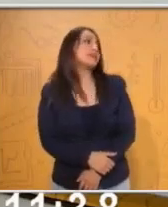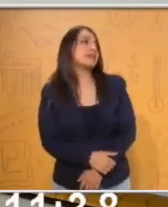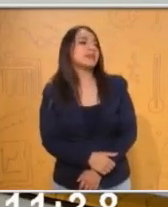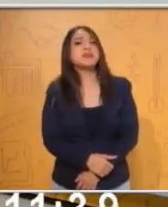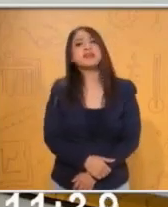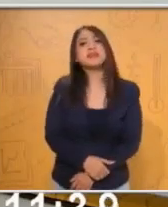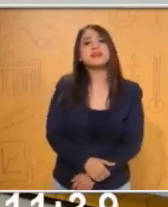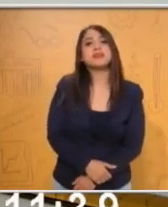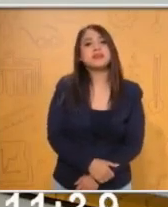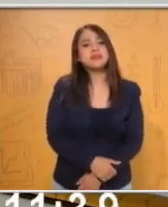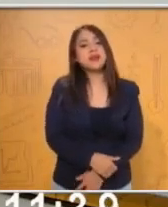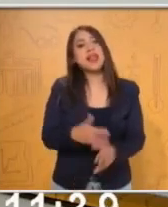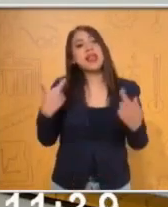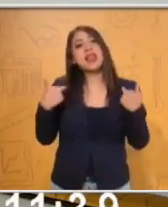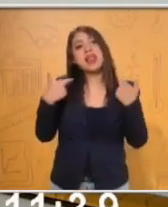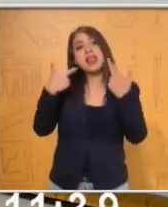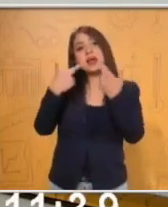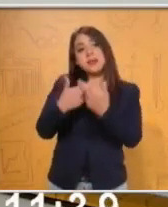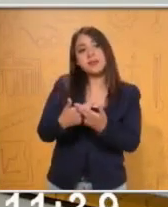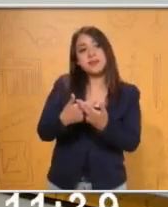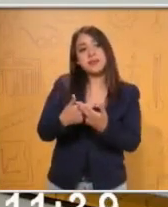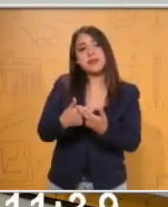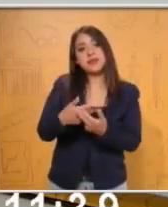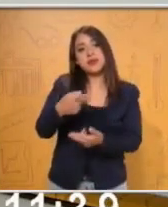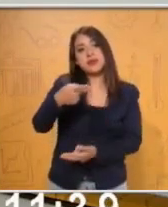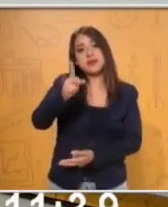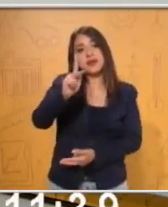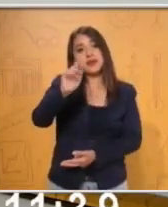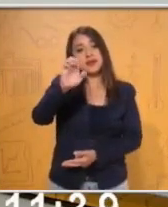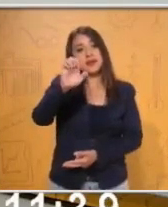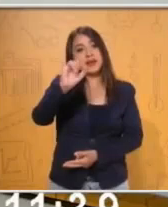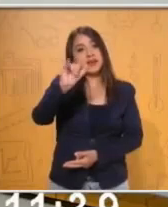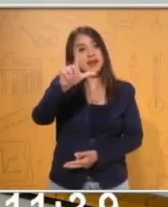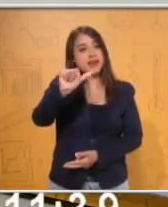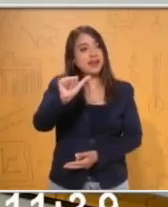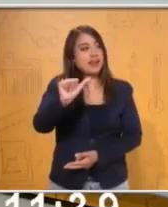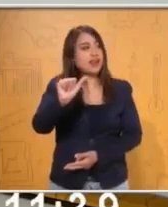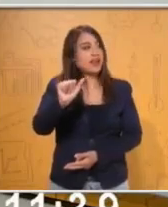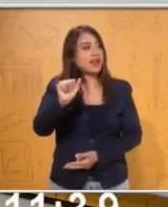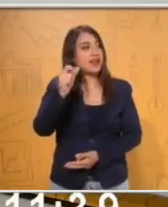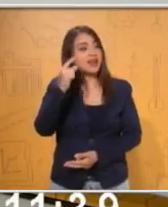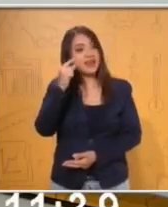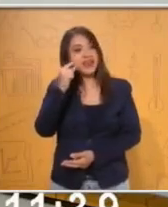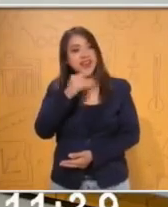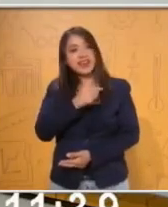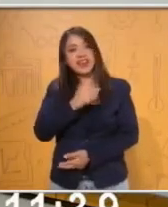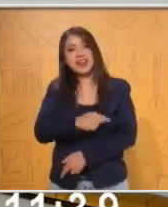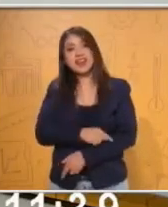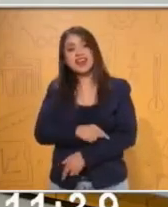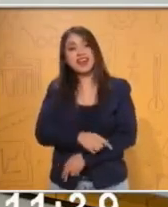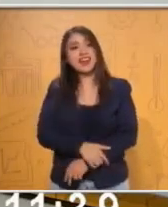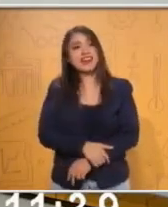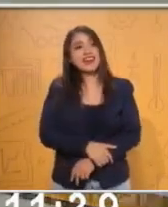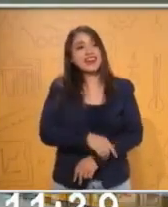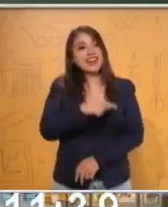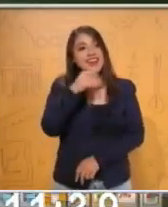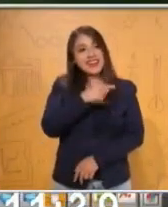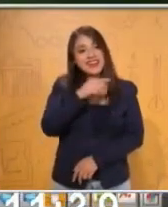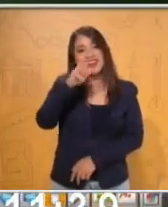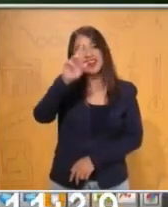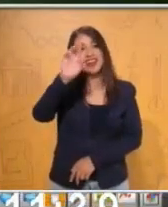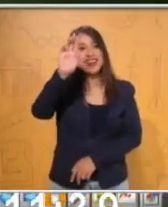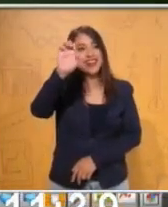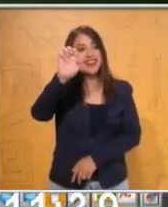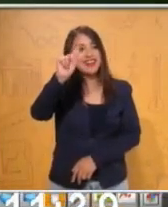como la maestra Keila no participó, le va a tocar el reto. Vamos